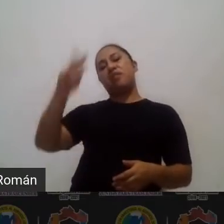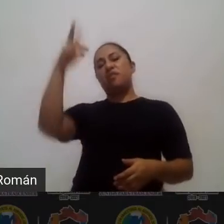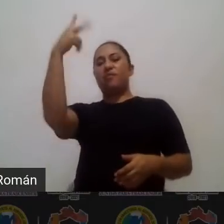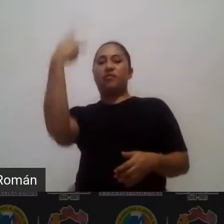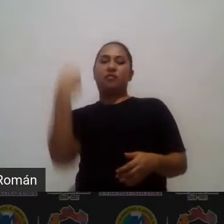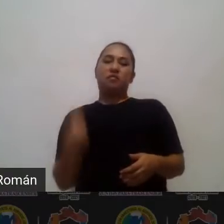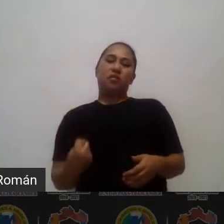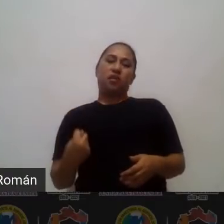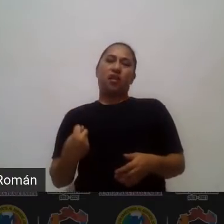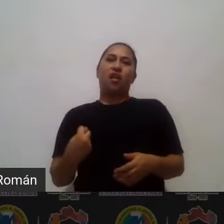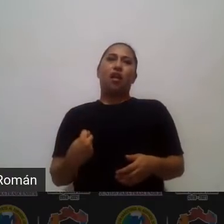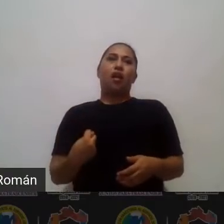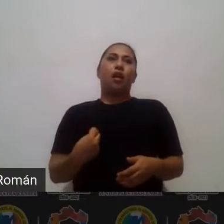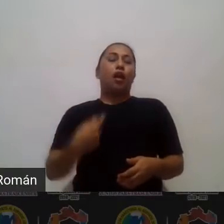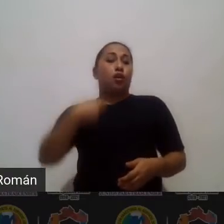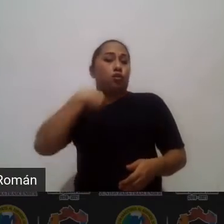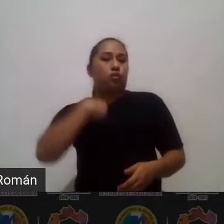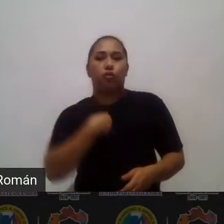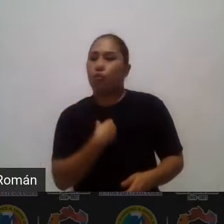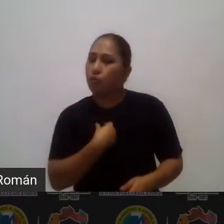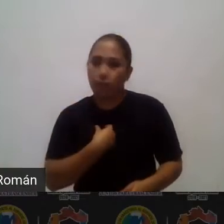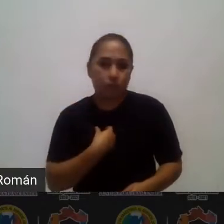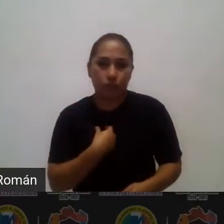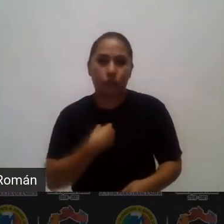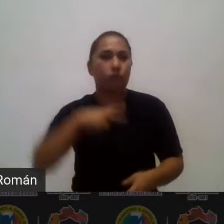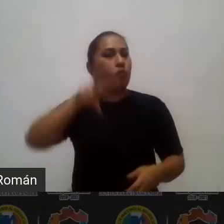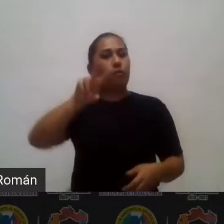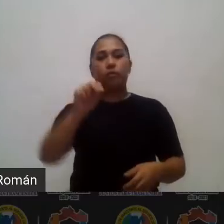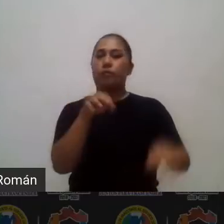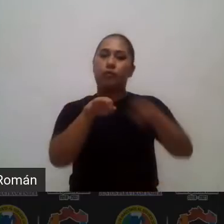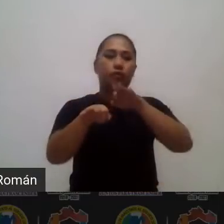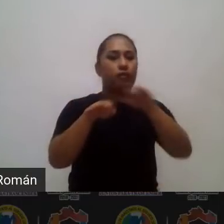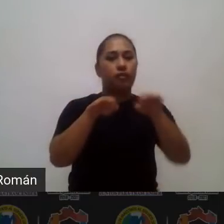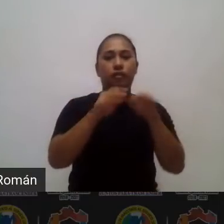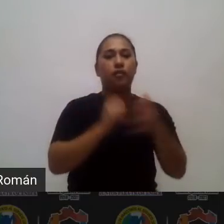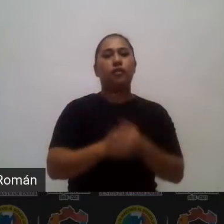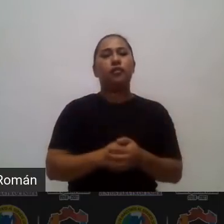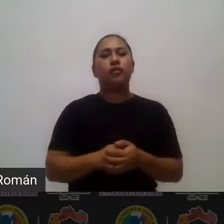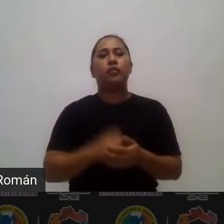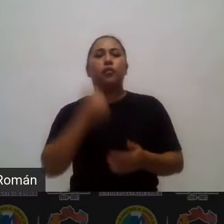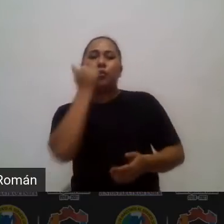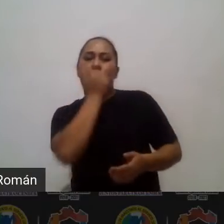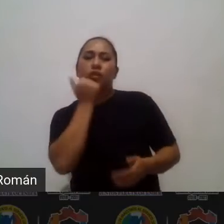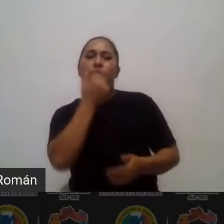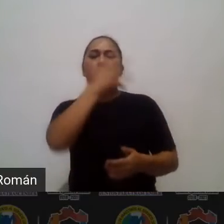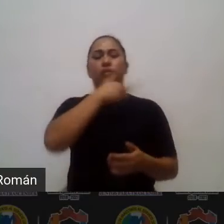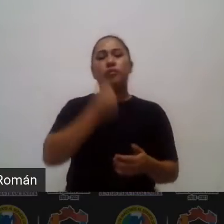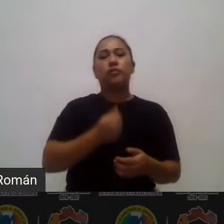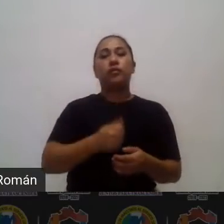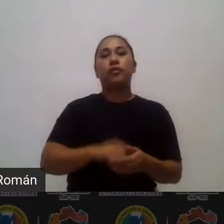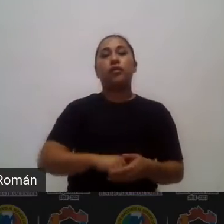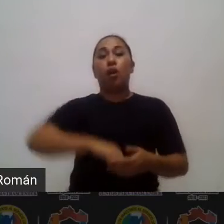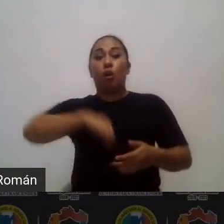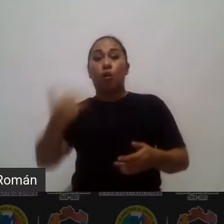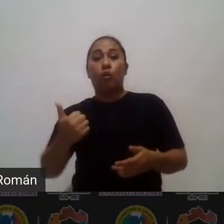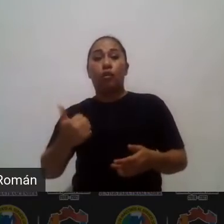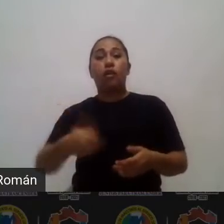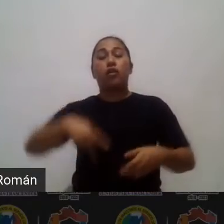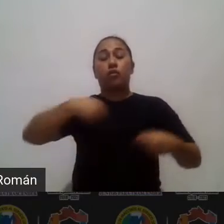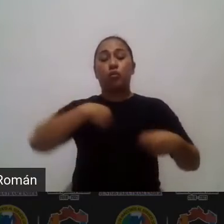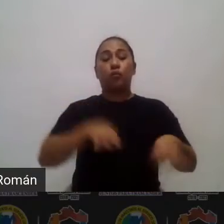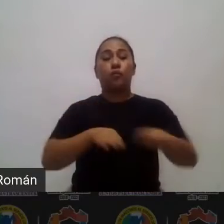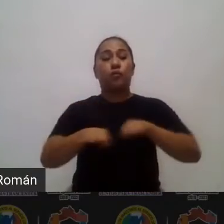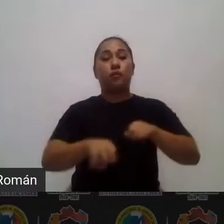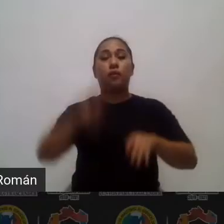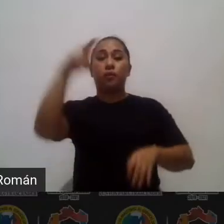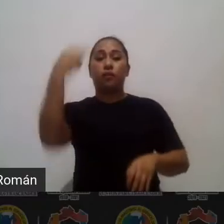me voy a privar de semejante y tan interesante estrategia didáctica con mis alumnos y alumnas si tiene que hay estar presente